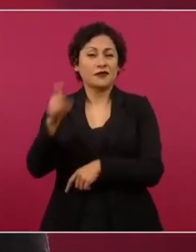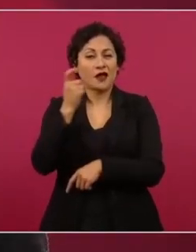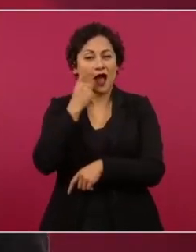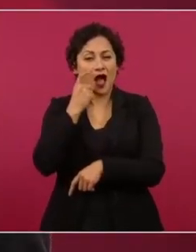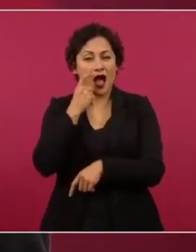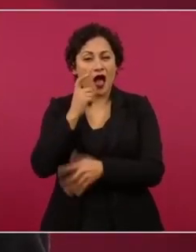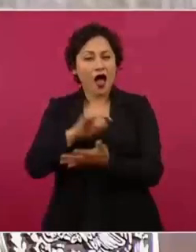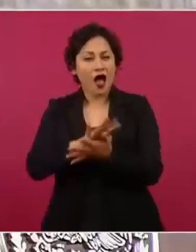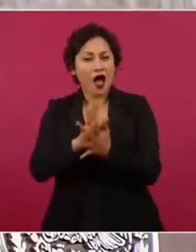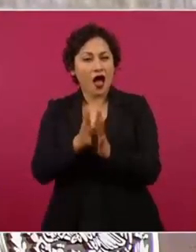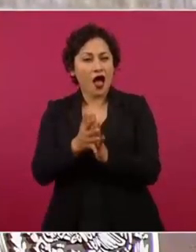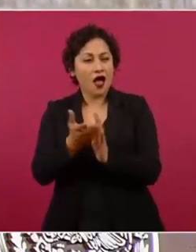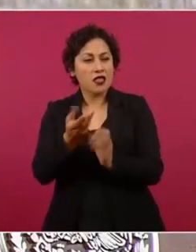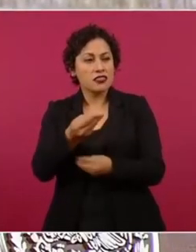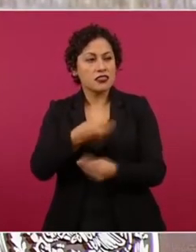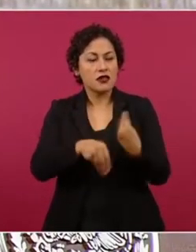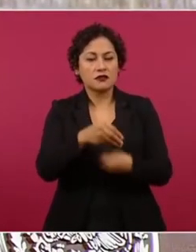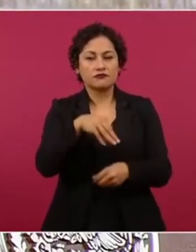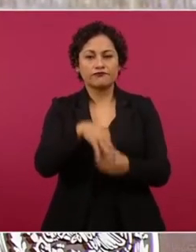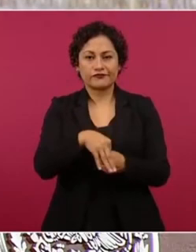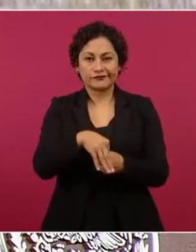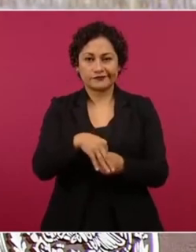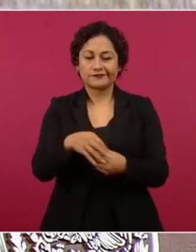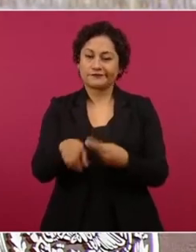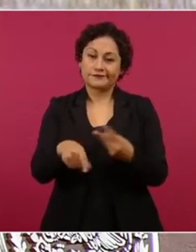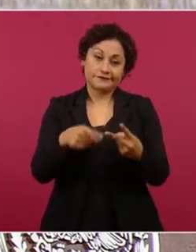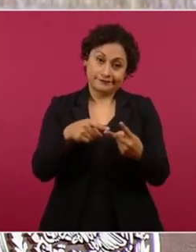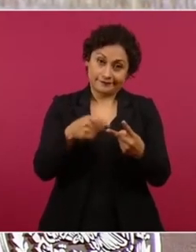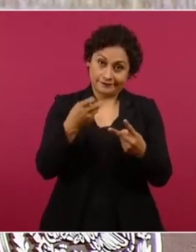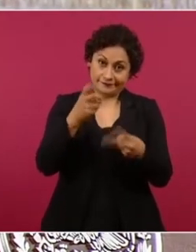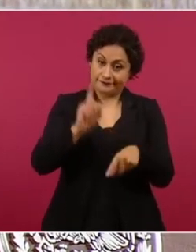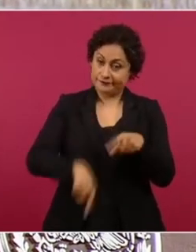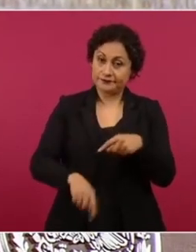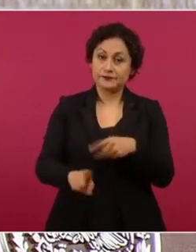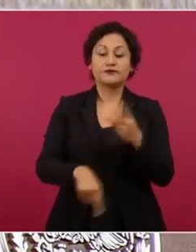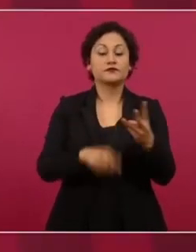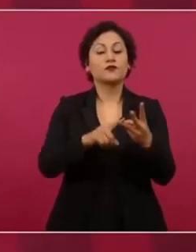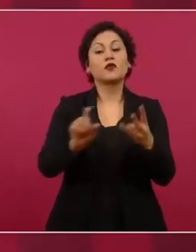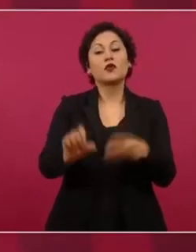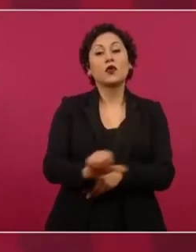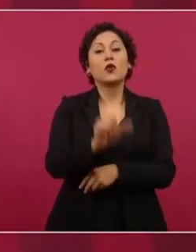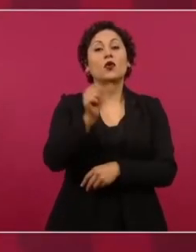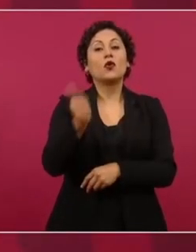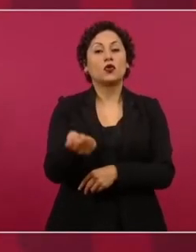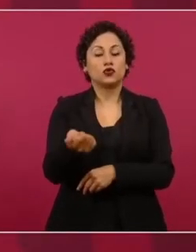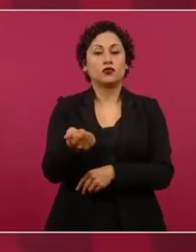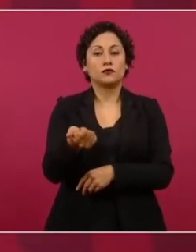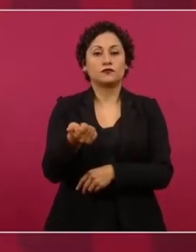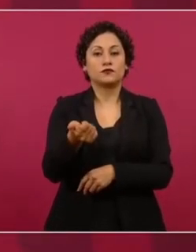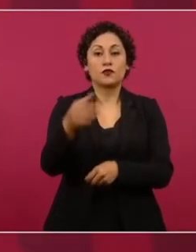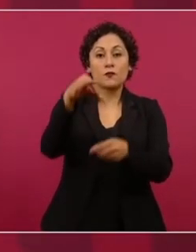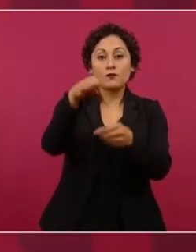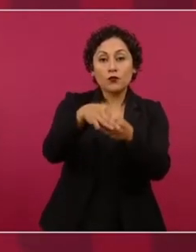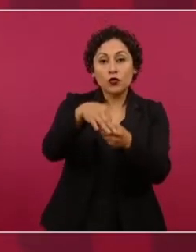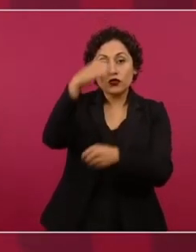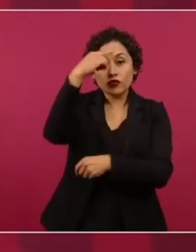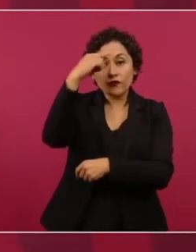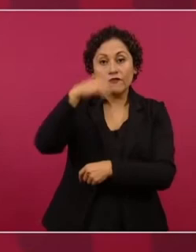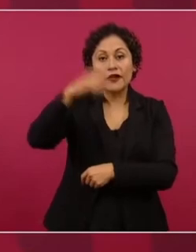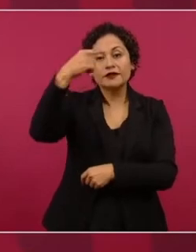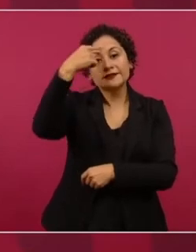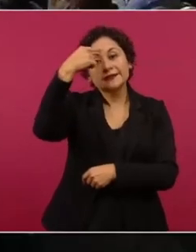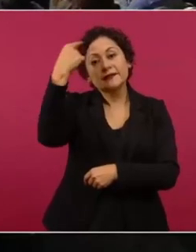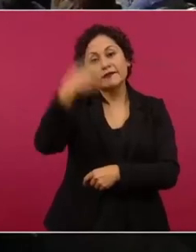Y se logró también facilitar el voto, que eso fue muy importante, de nuestros paisanos